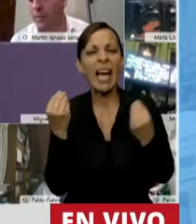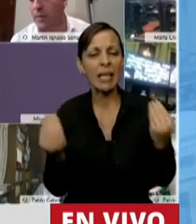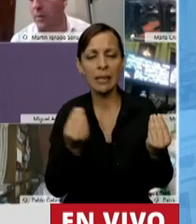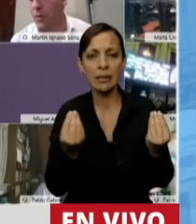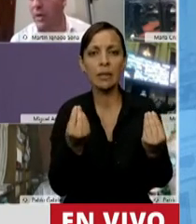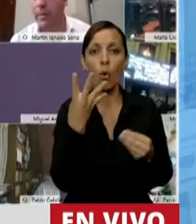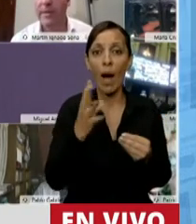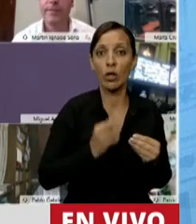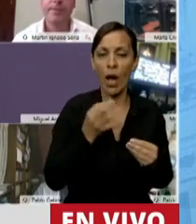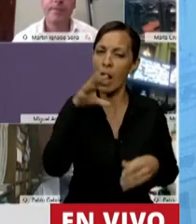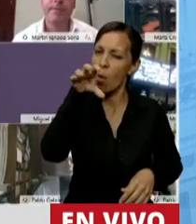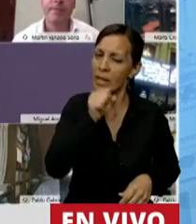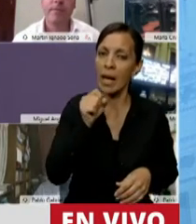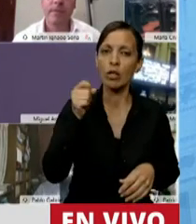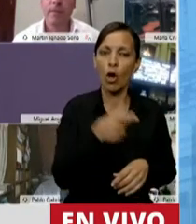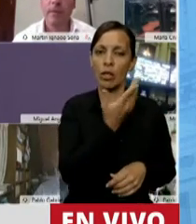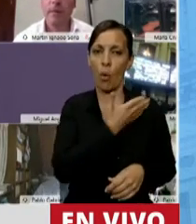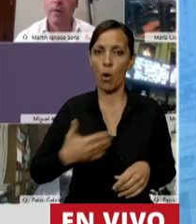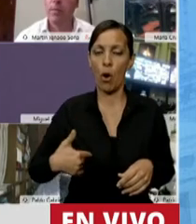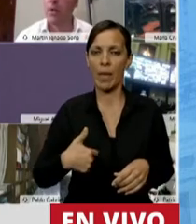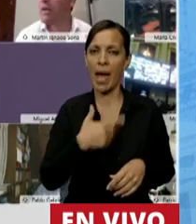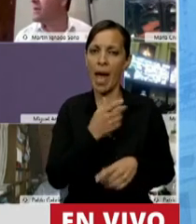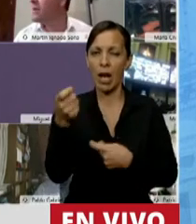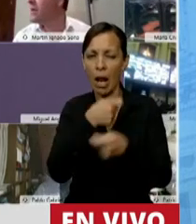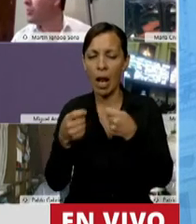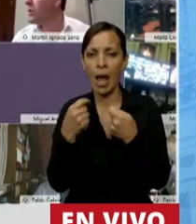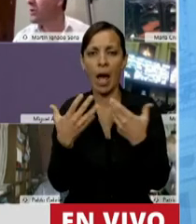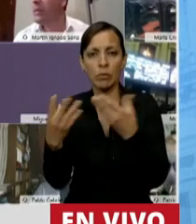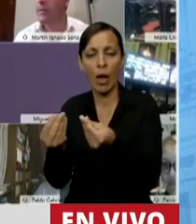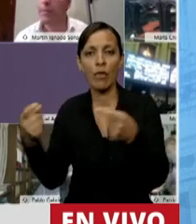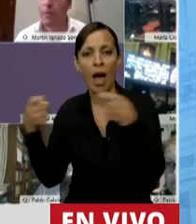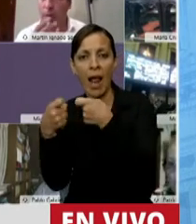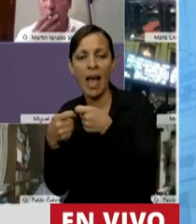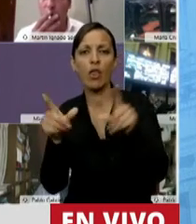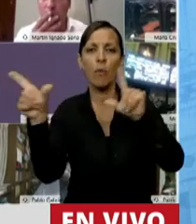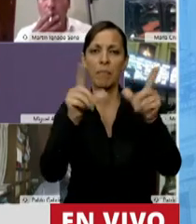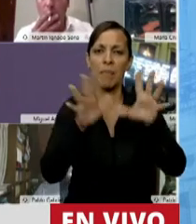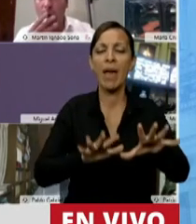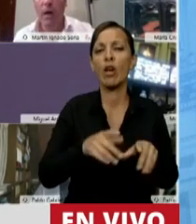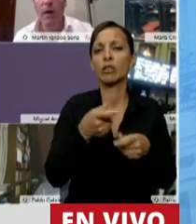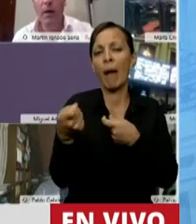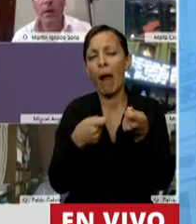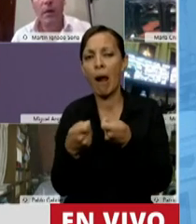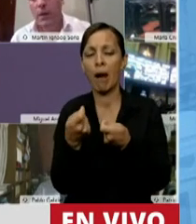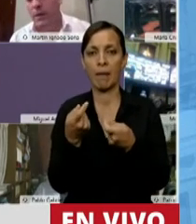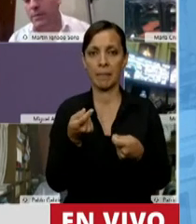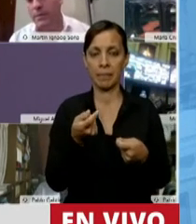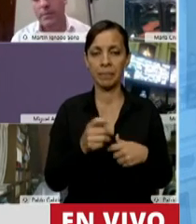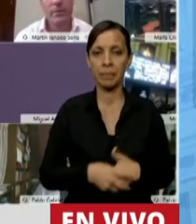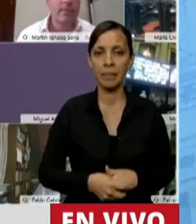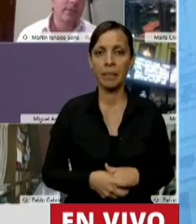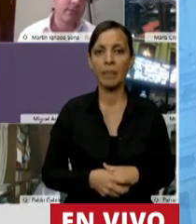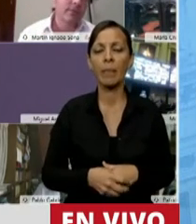a un gobierno liberal, enfrentando a sus aliados, los medios masivos y monopólicos, la